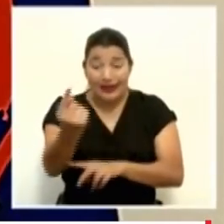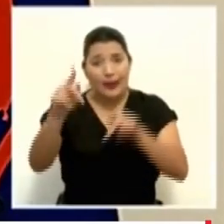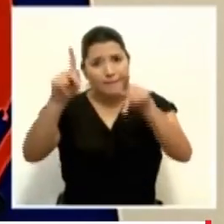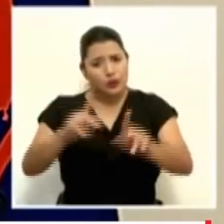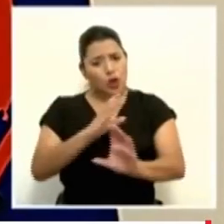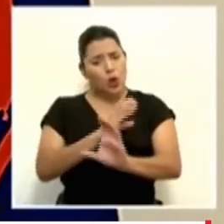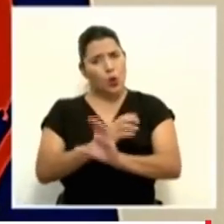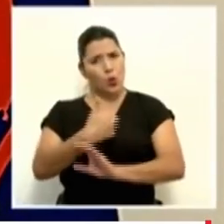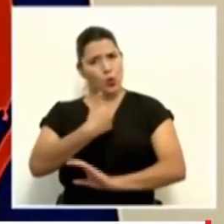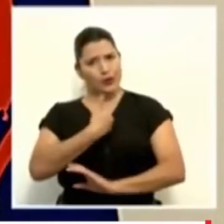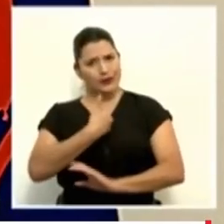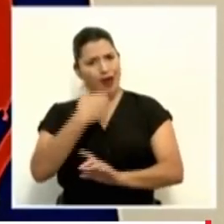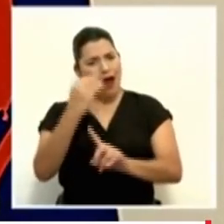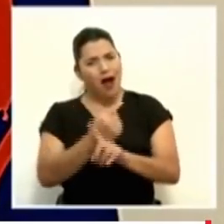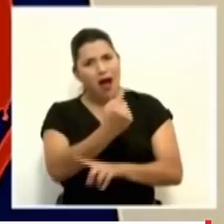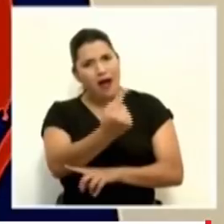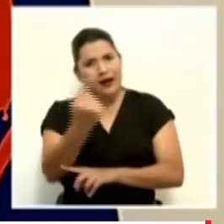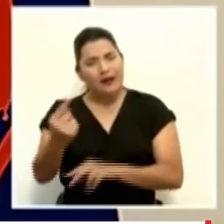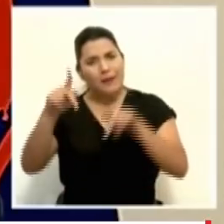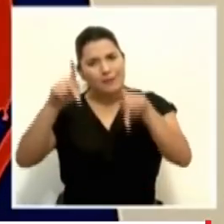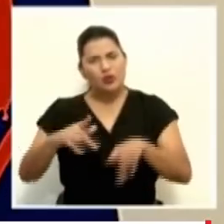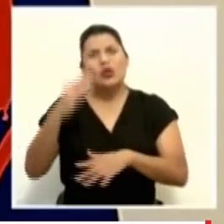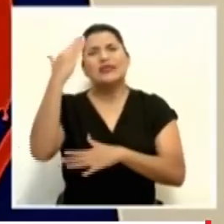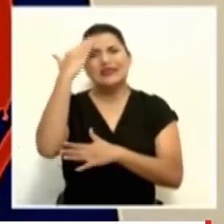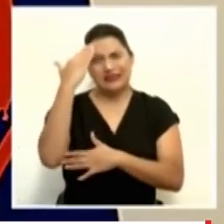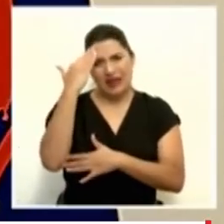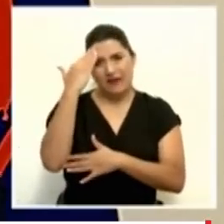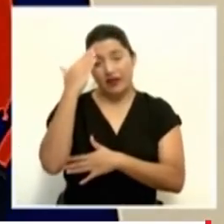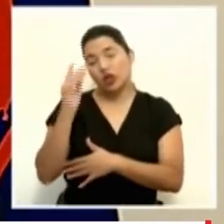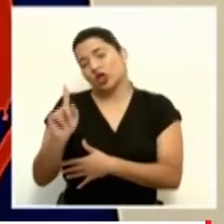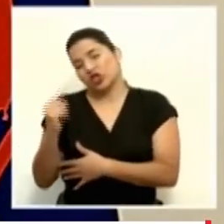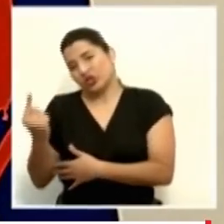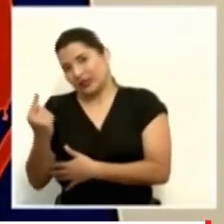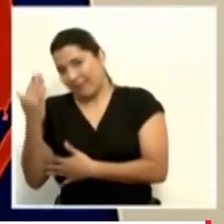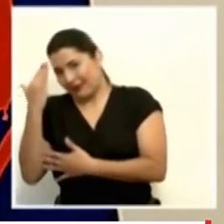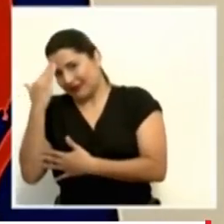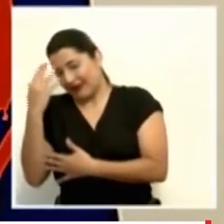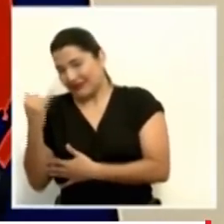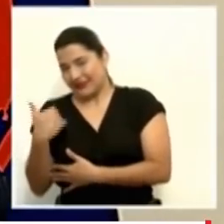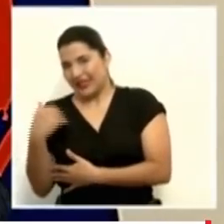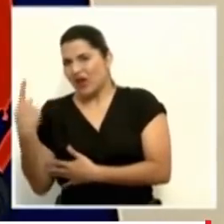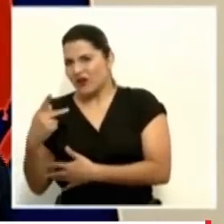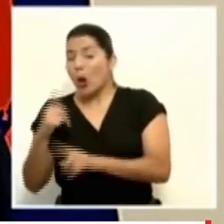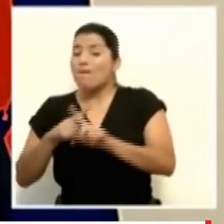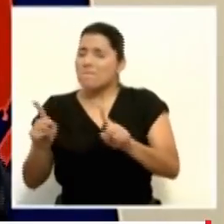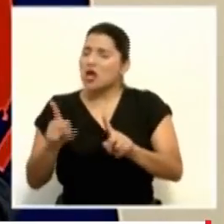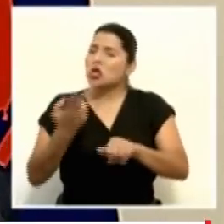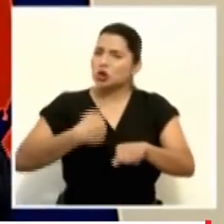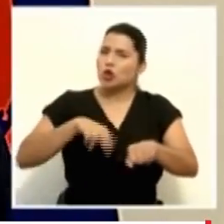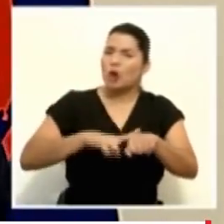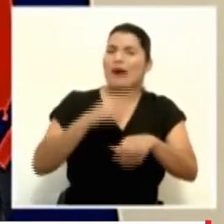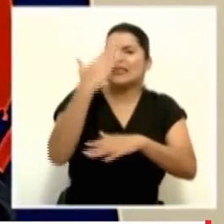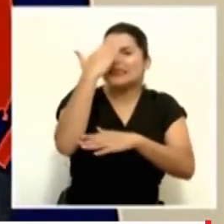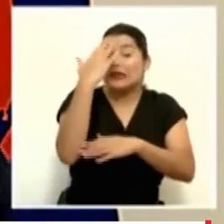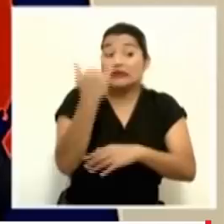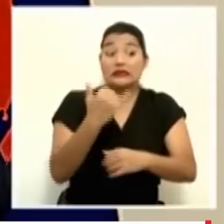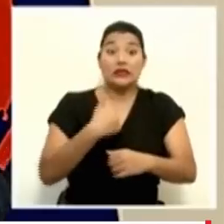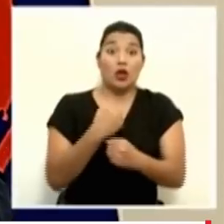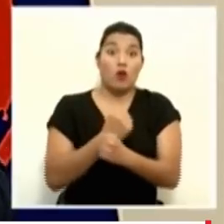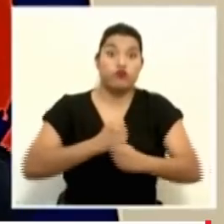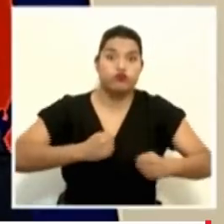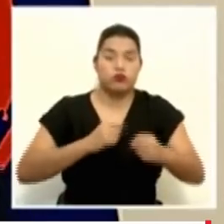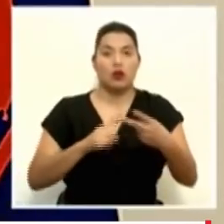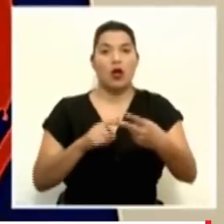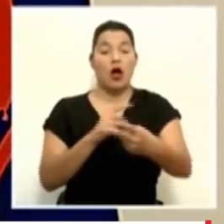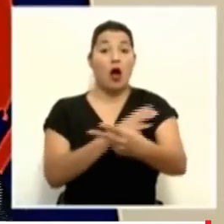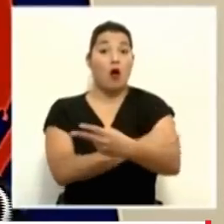cada persona sabe normalmente, aunque no siempre, cuáles son sus factores de riesgo, si es obeso, si es hipertenso, si es diabético, si